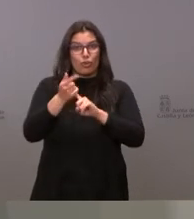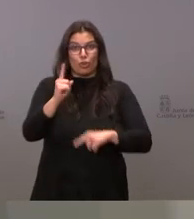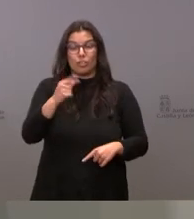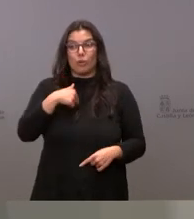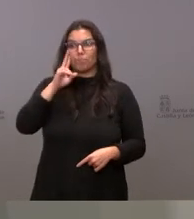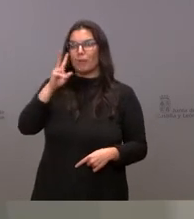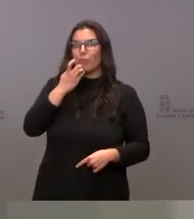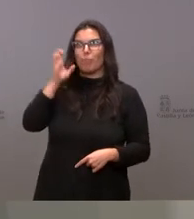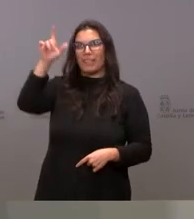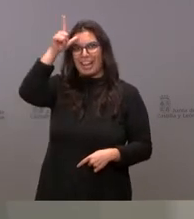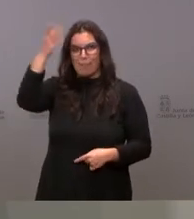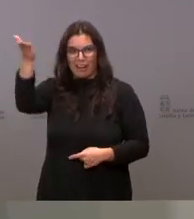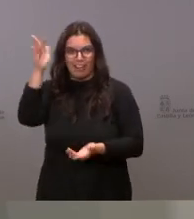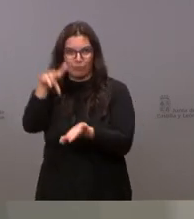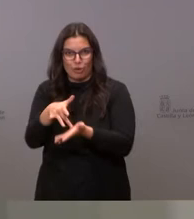lo que ha ocurrido en Alemania,